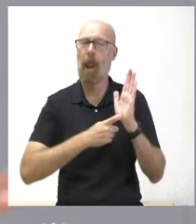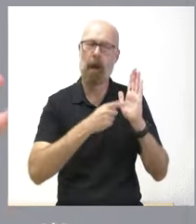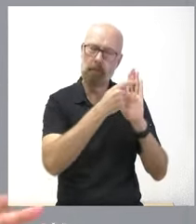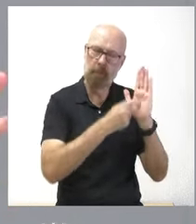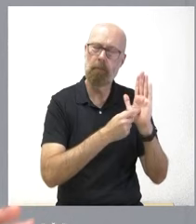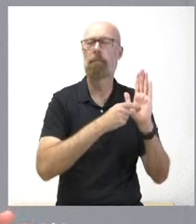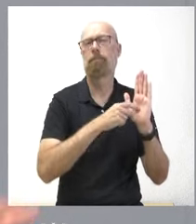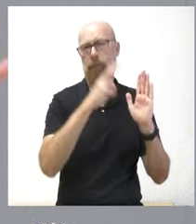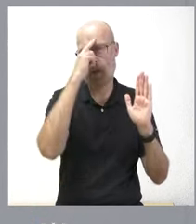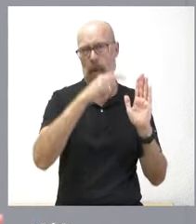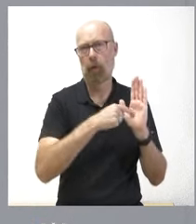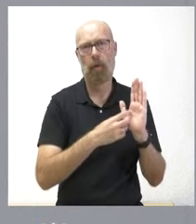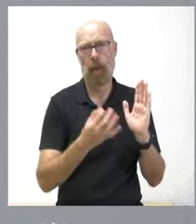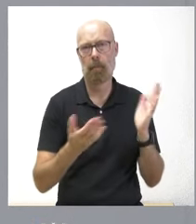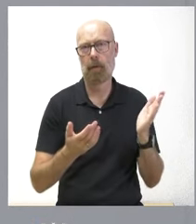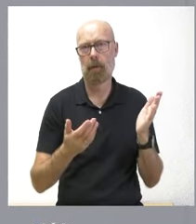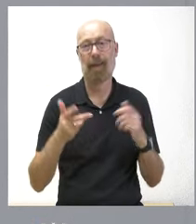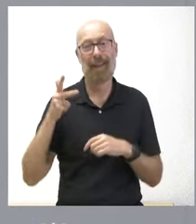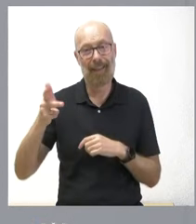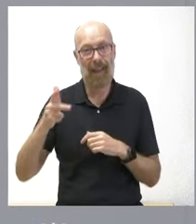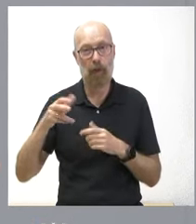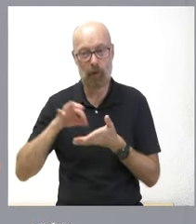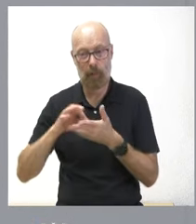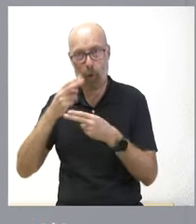Elevamos a rango de ley estos derechos en Castilla y León